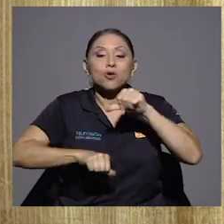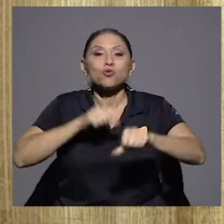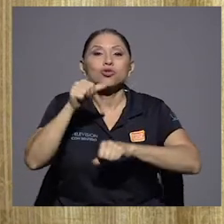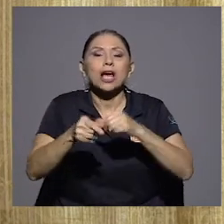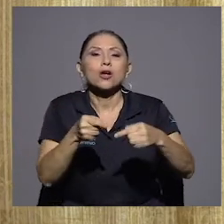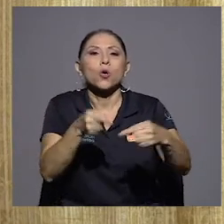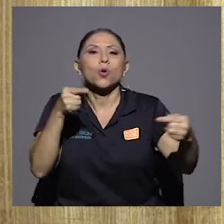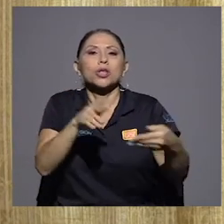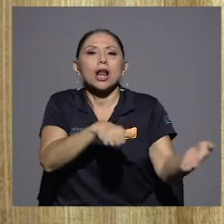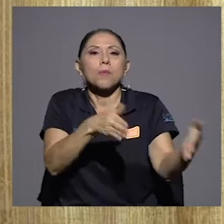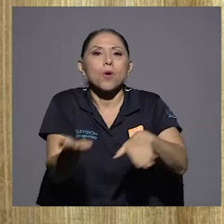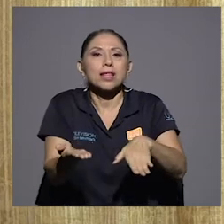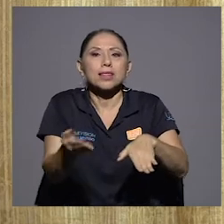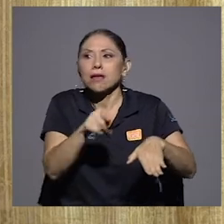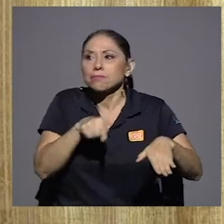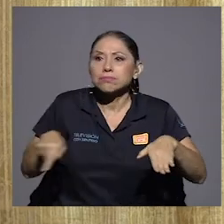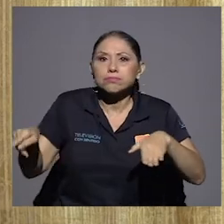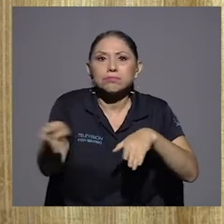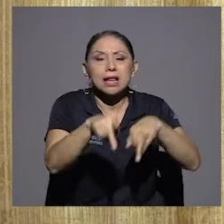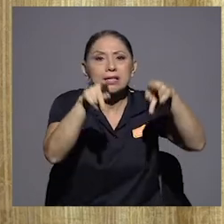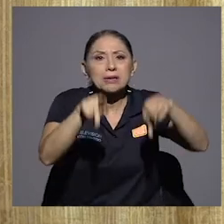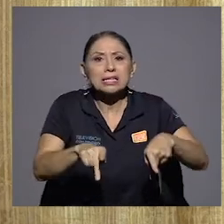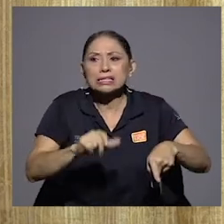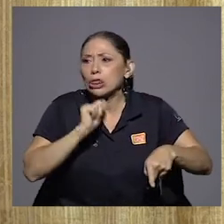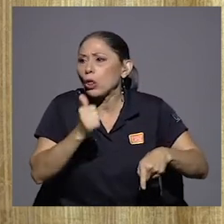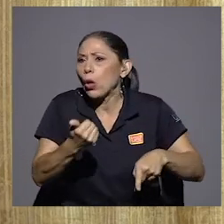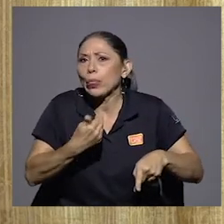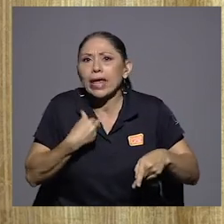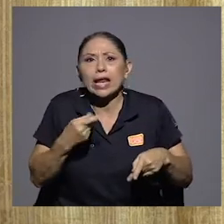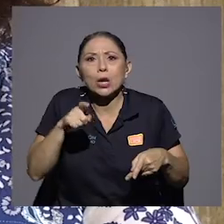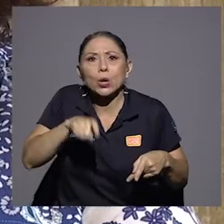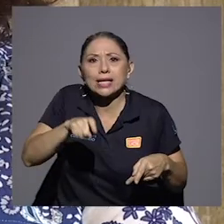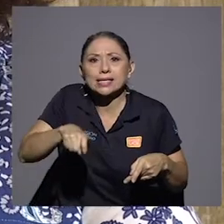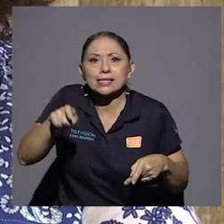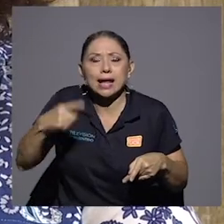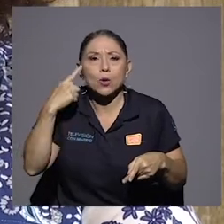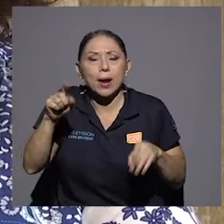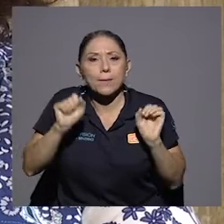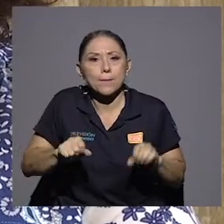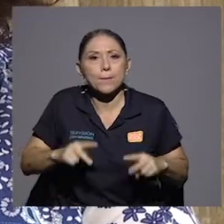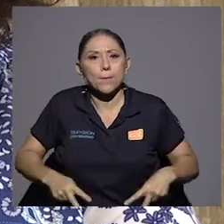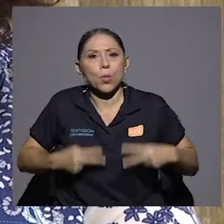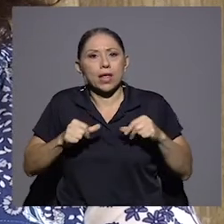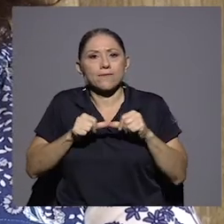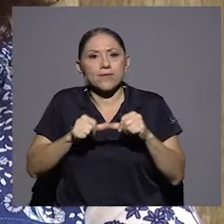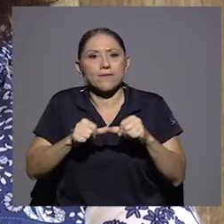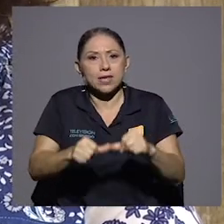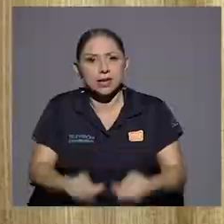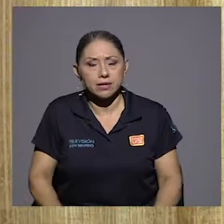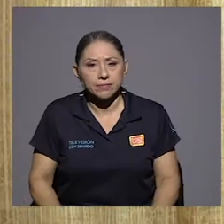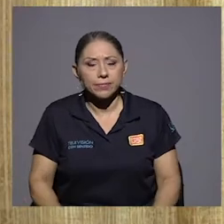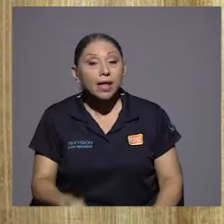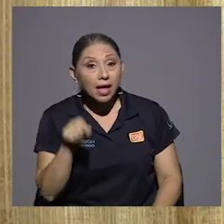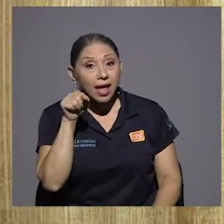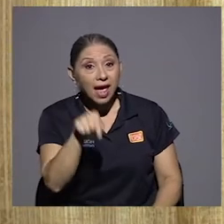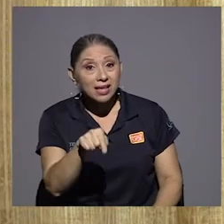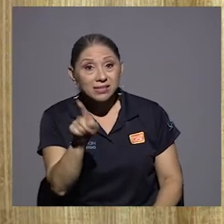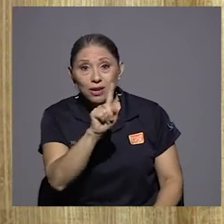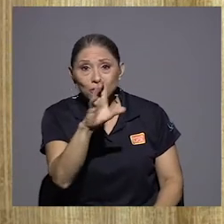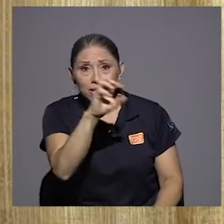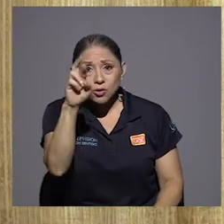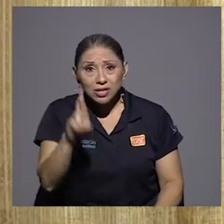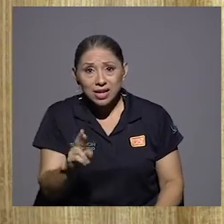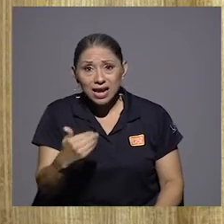población carece frecuentemente de lo indispensable para subsistir esa no es la costa rica que tenemos hoy